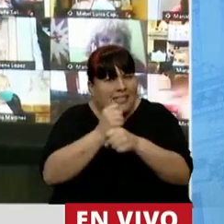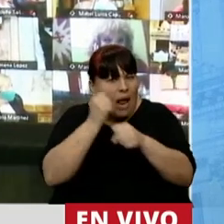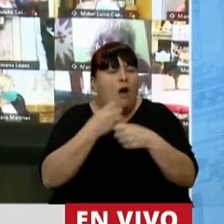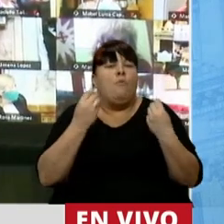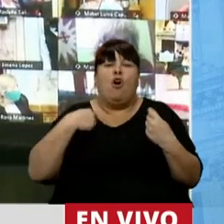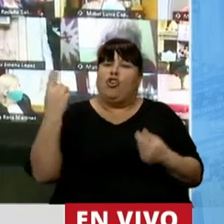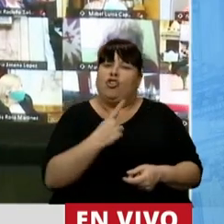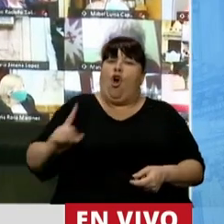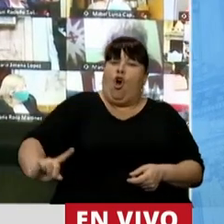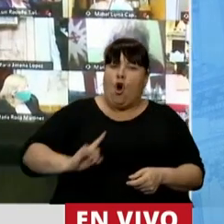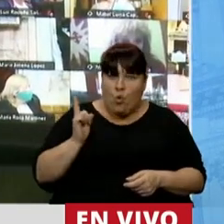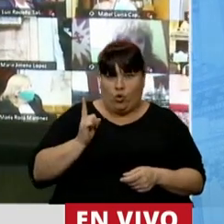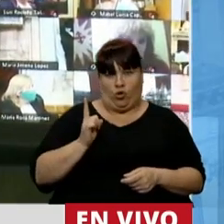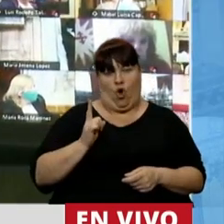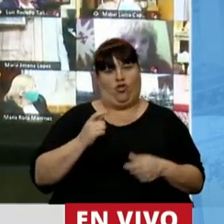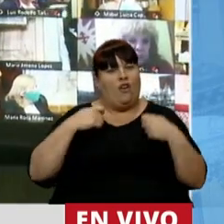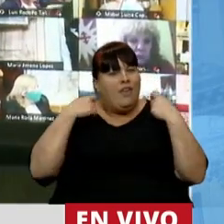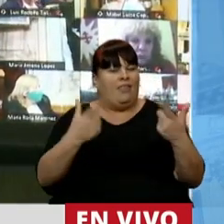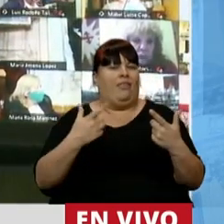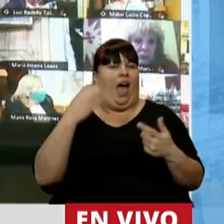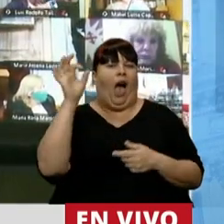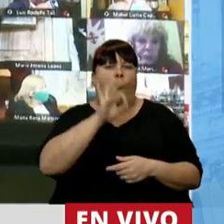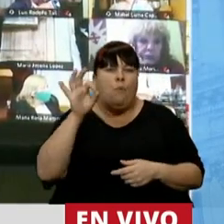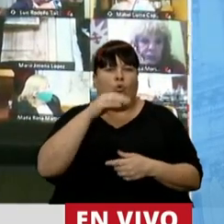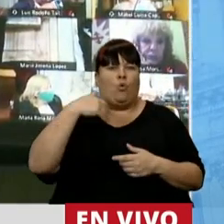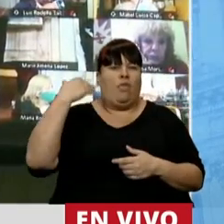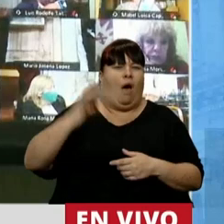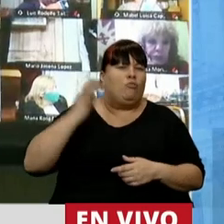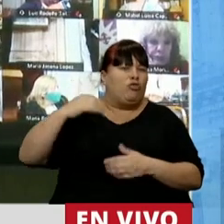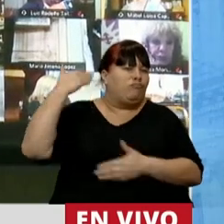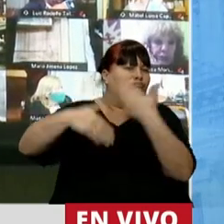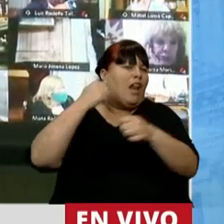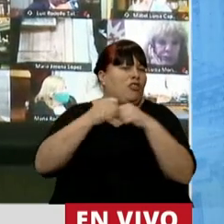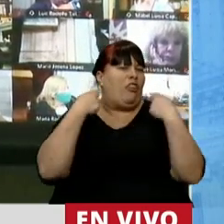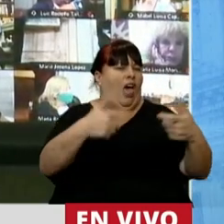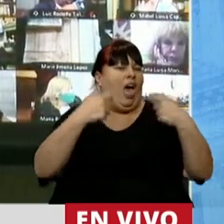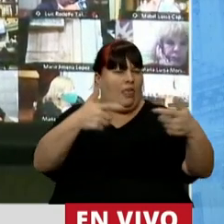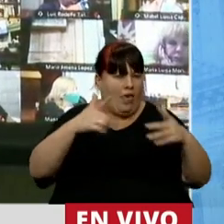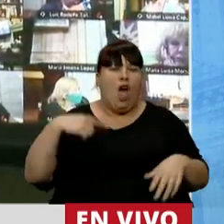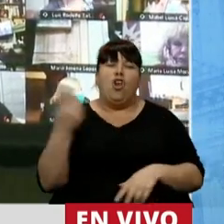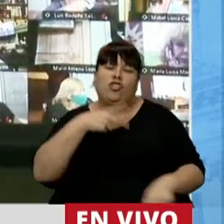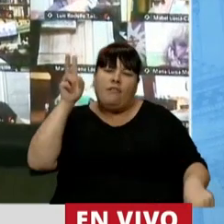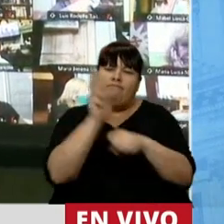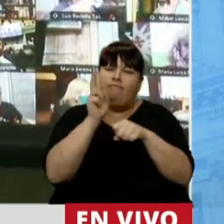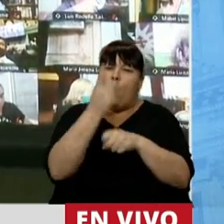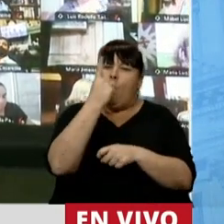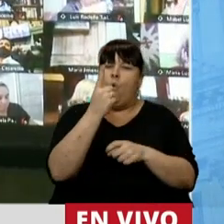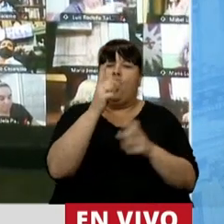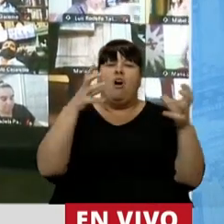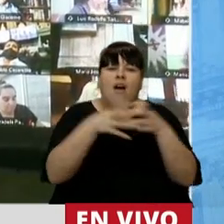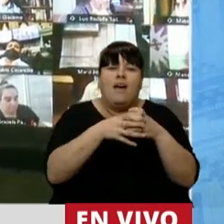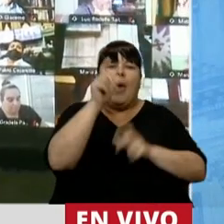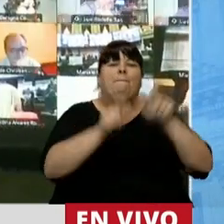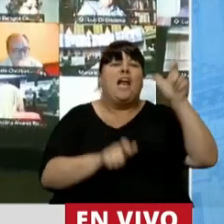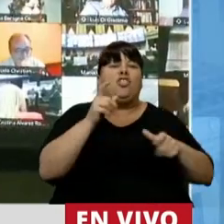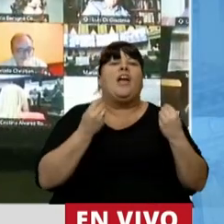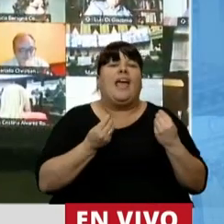porque estamos orgullosos de haber generado oportunidades a lo largo de nuestra historia. Nosotros defendemos una sola clase de